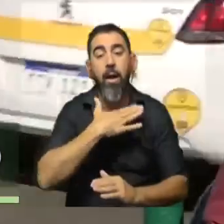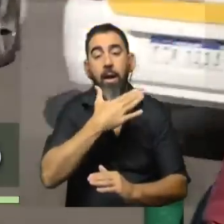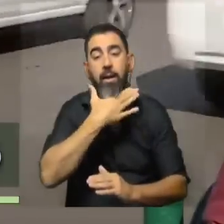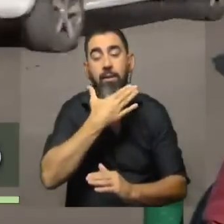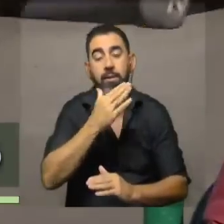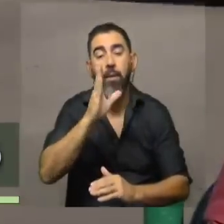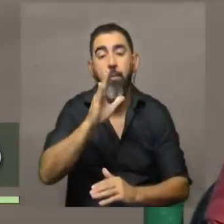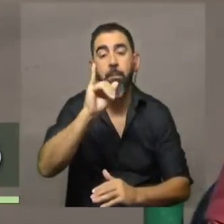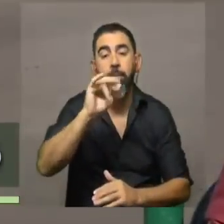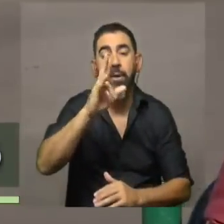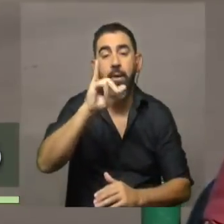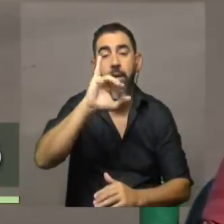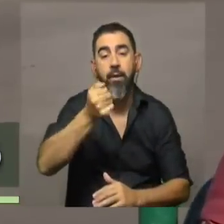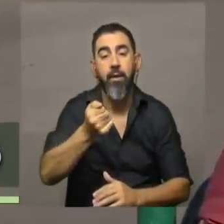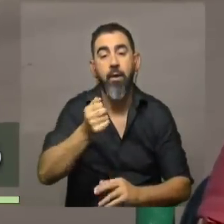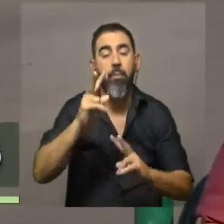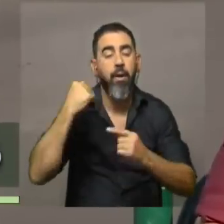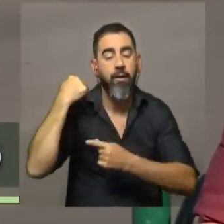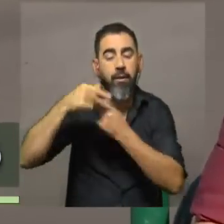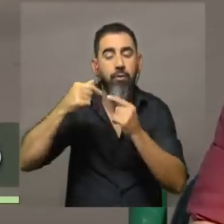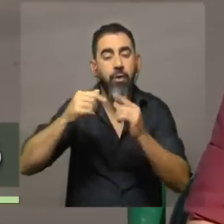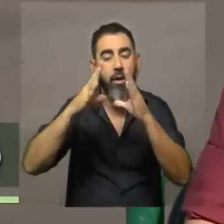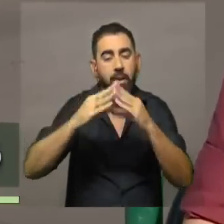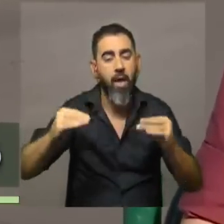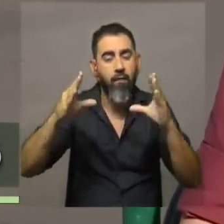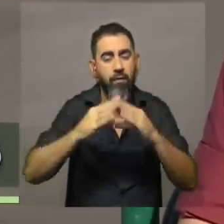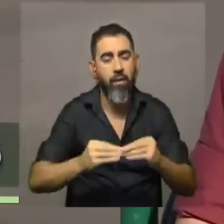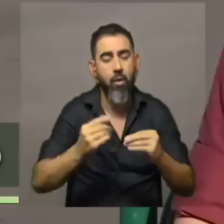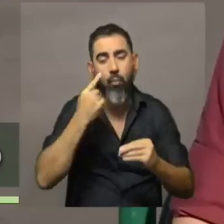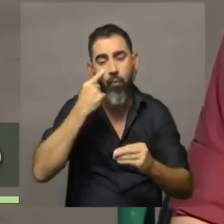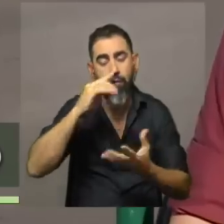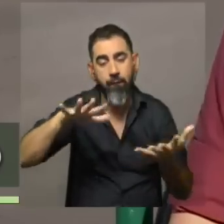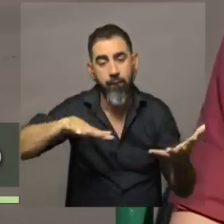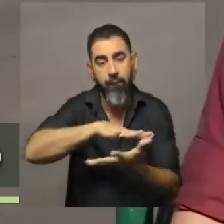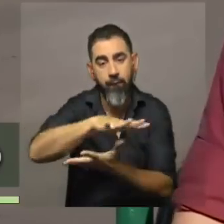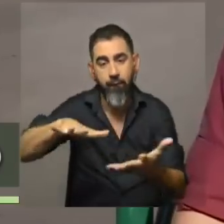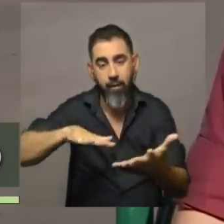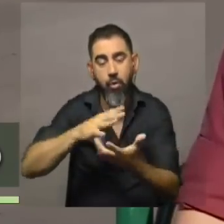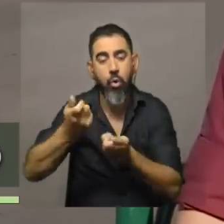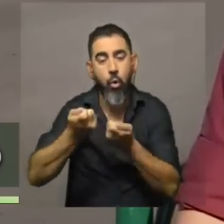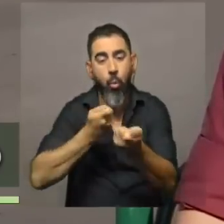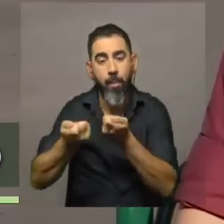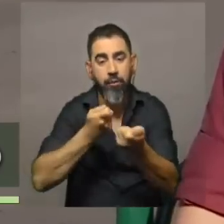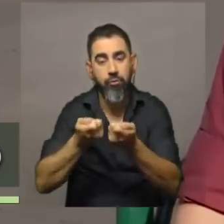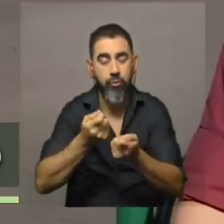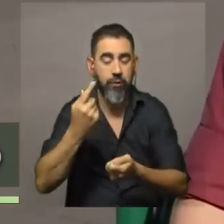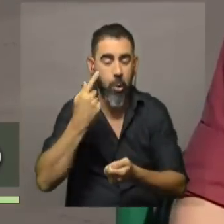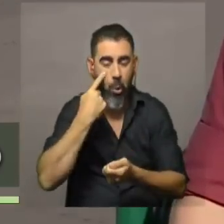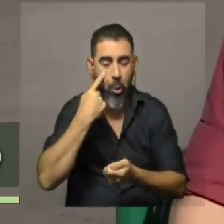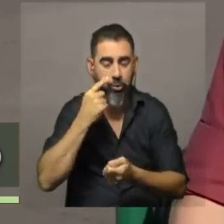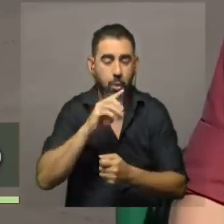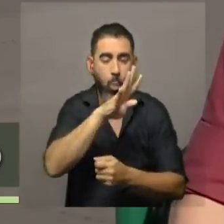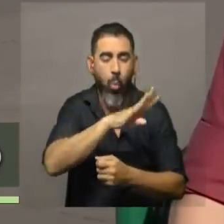Piria. A propósito de lo que fueron las tradicionales fiestas y cómo lo vivió el barrio en el entorno comercial. Ya sabemos que hay unos